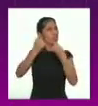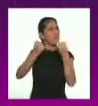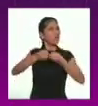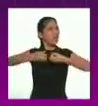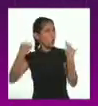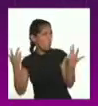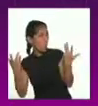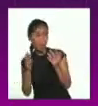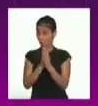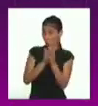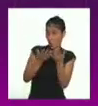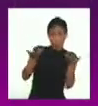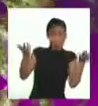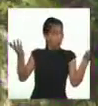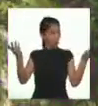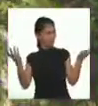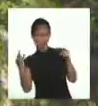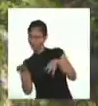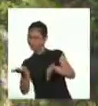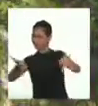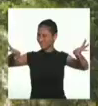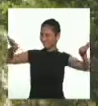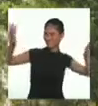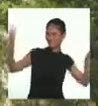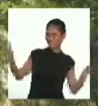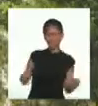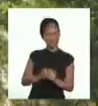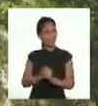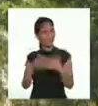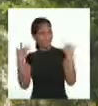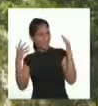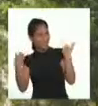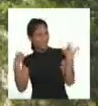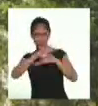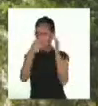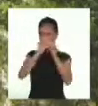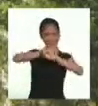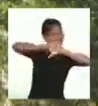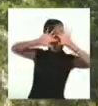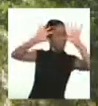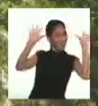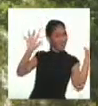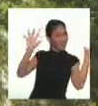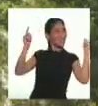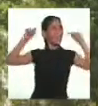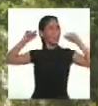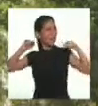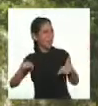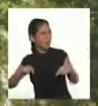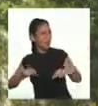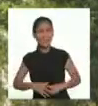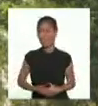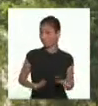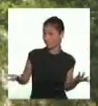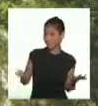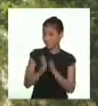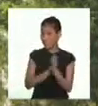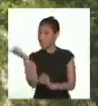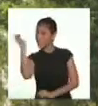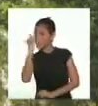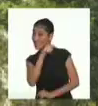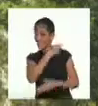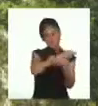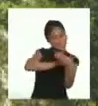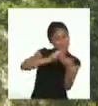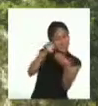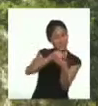termina la leyenda! ¡Oh, lo tienes muy claro! ¡Ahora viene